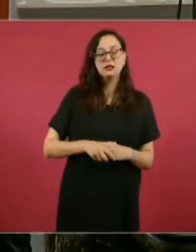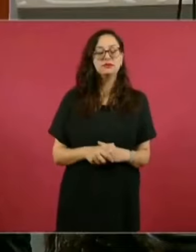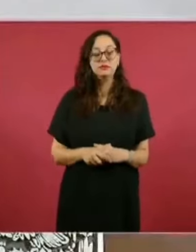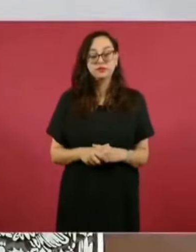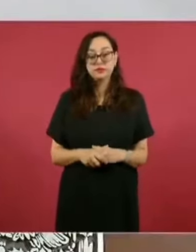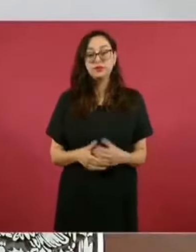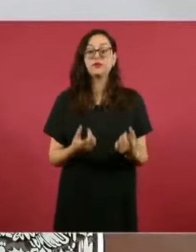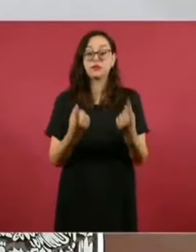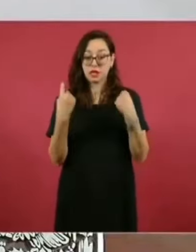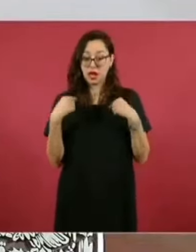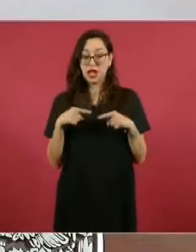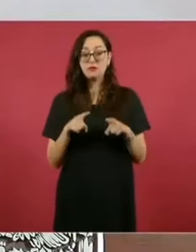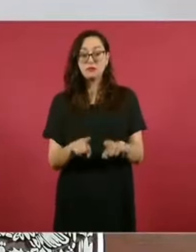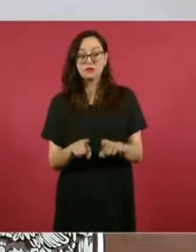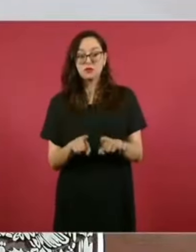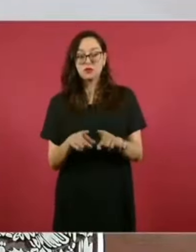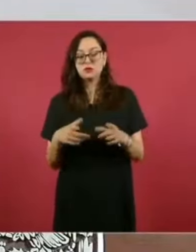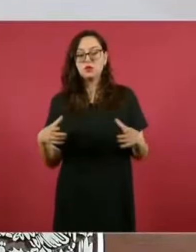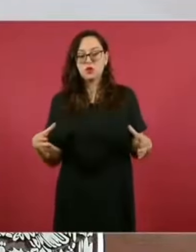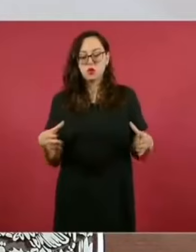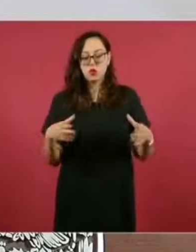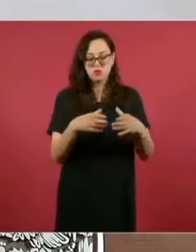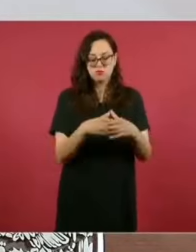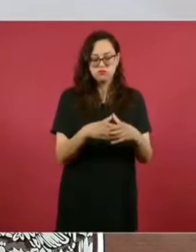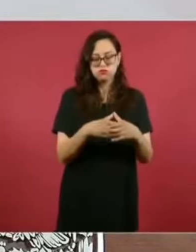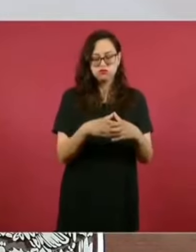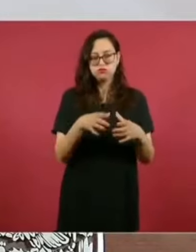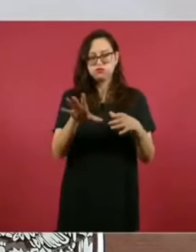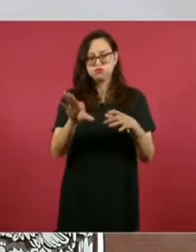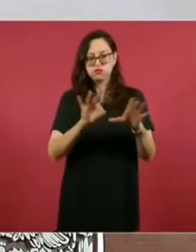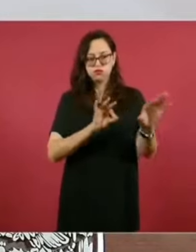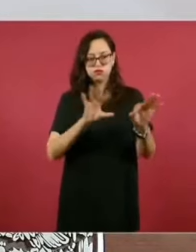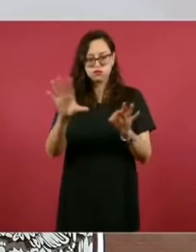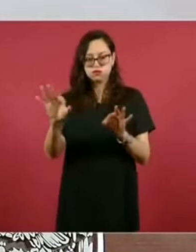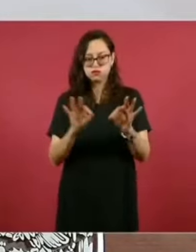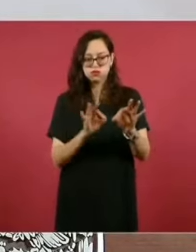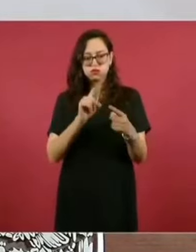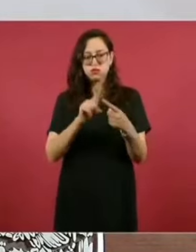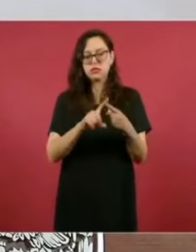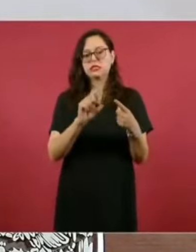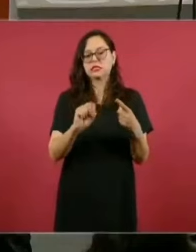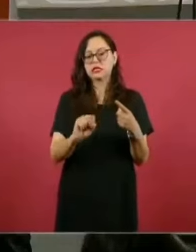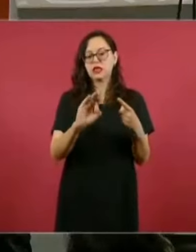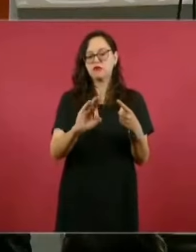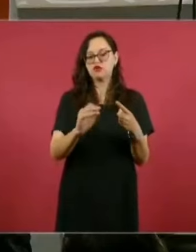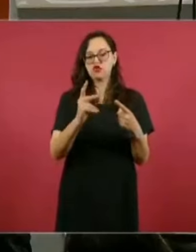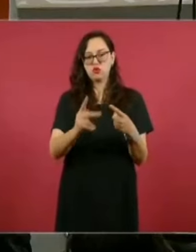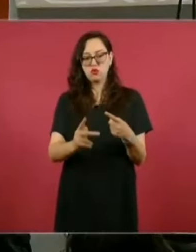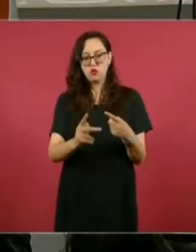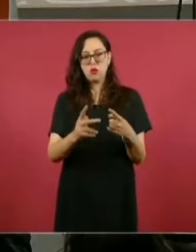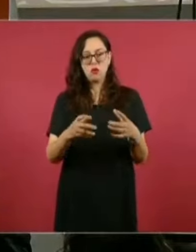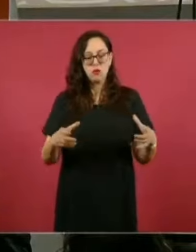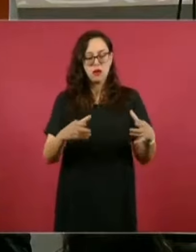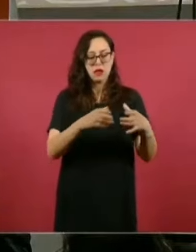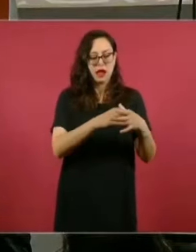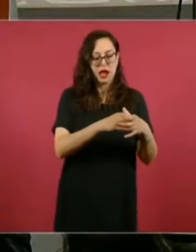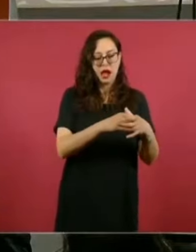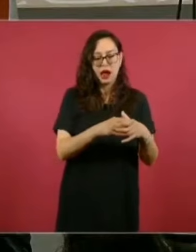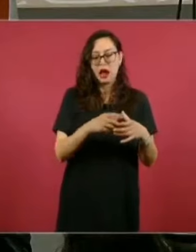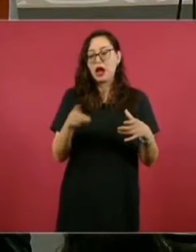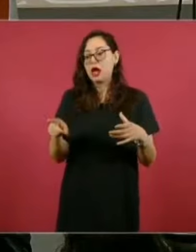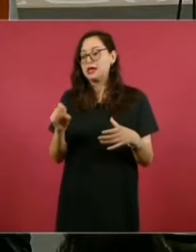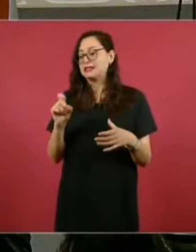se creó un grupo de trabajo de la mano de la Secretaría de la Función Pública y de los nuevos